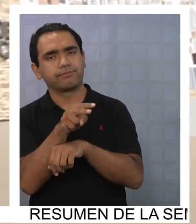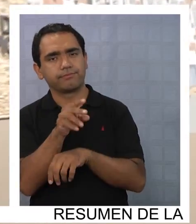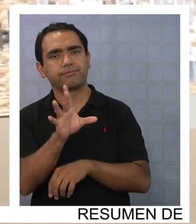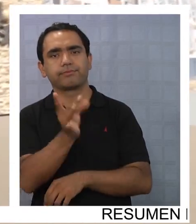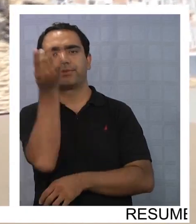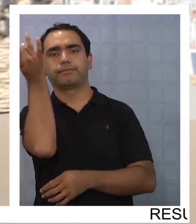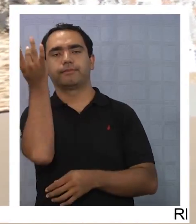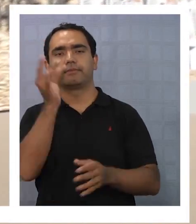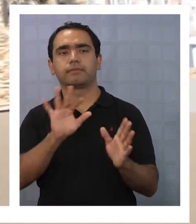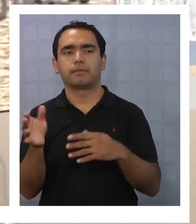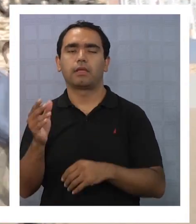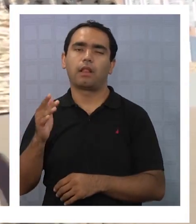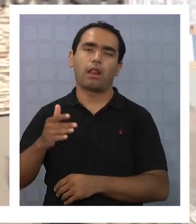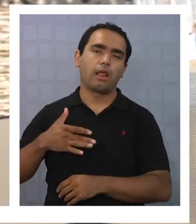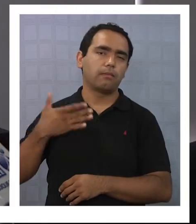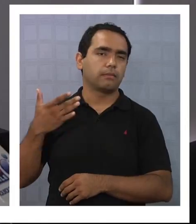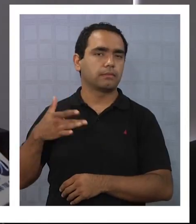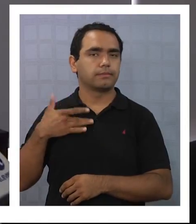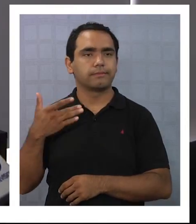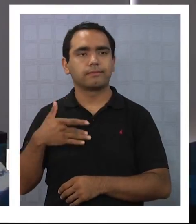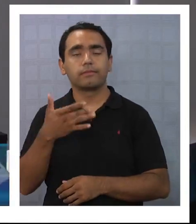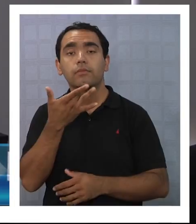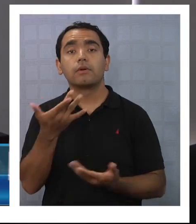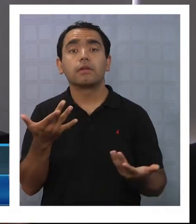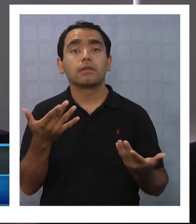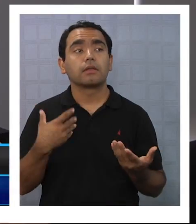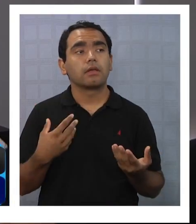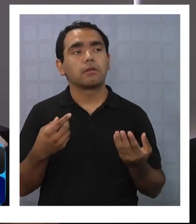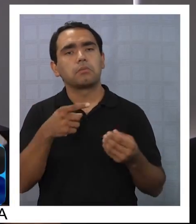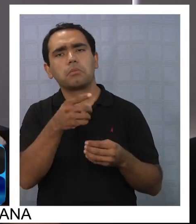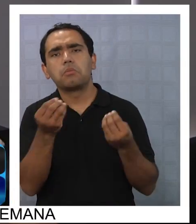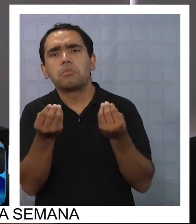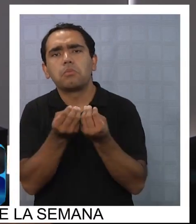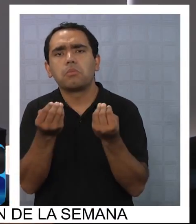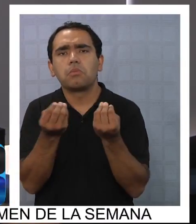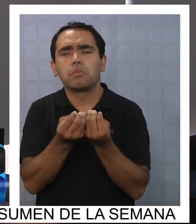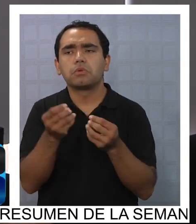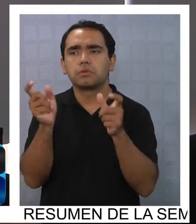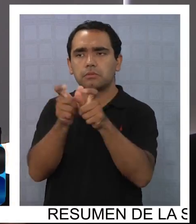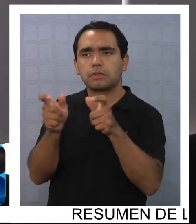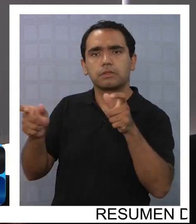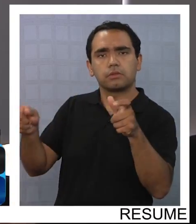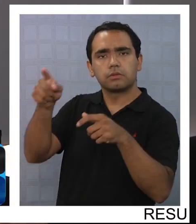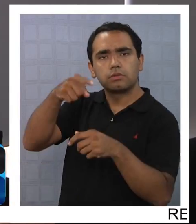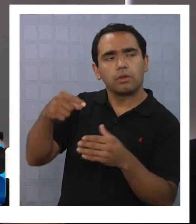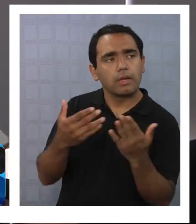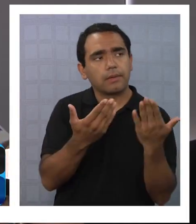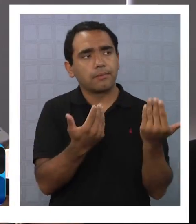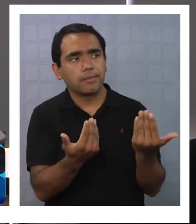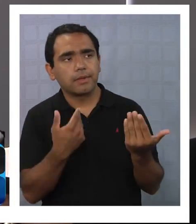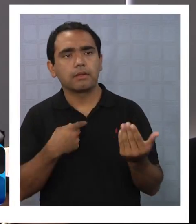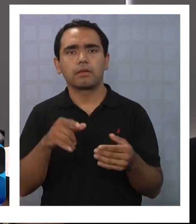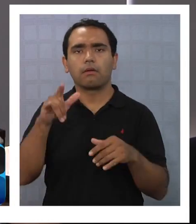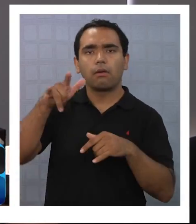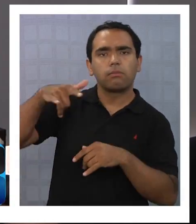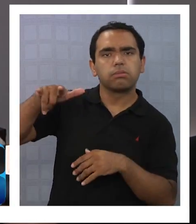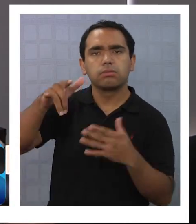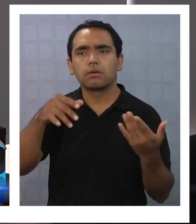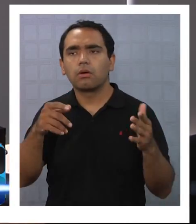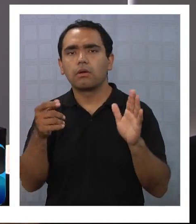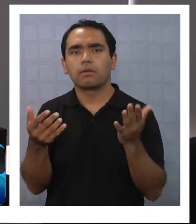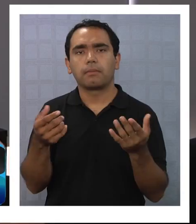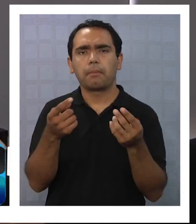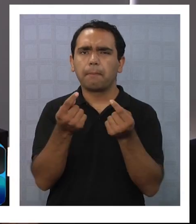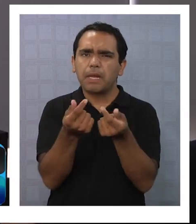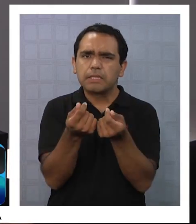Lamentable, creo que se ha jugado mucho con la esperanza y la necesidad de las personas y digo juzgar, porque se dan fechas,